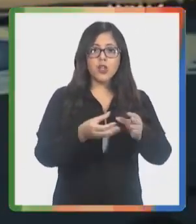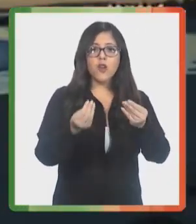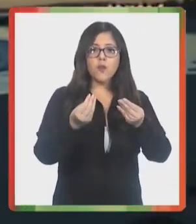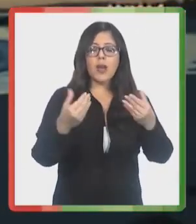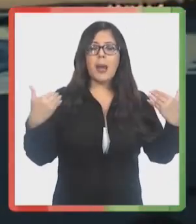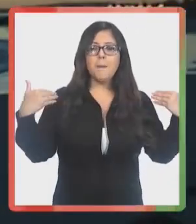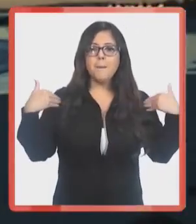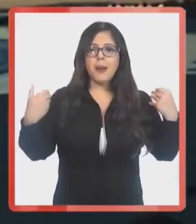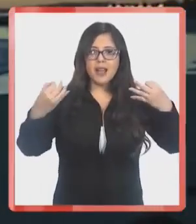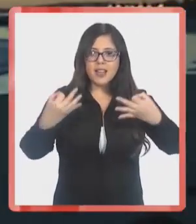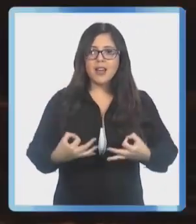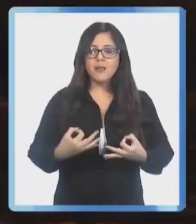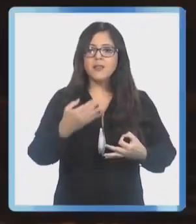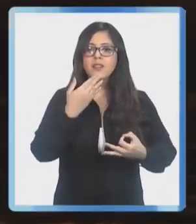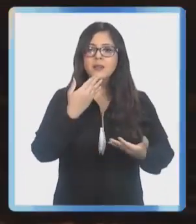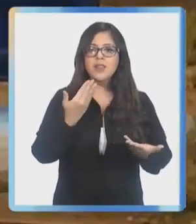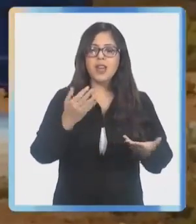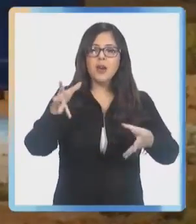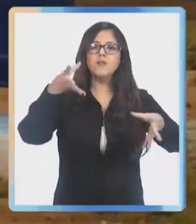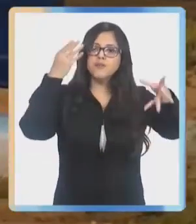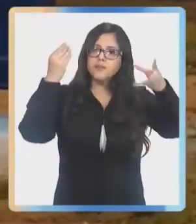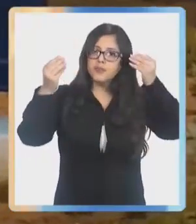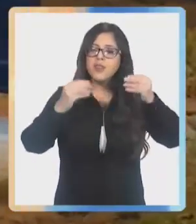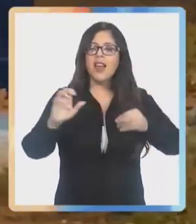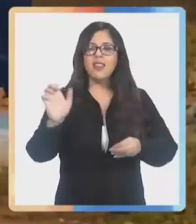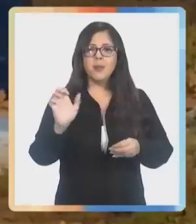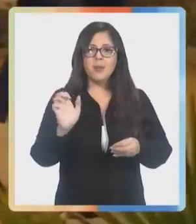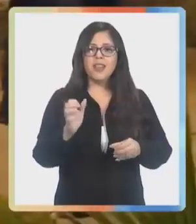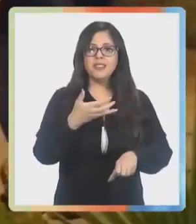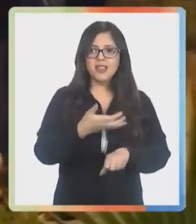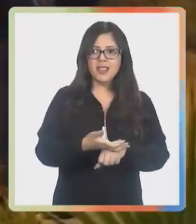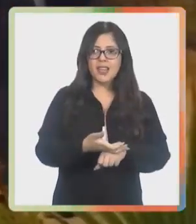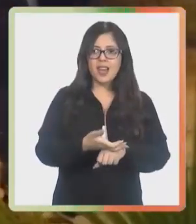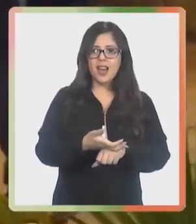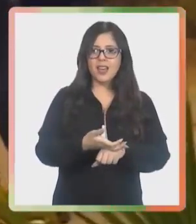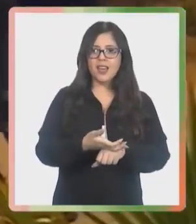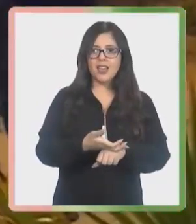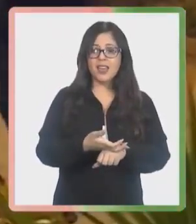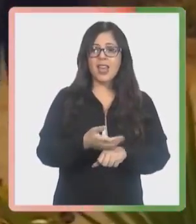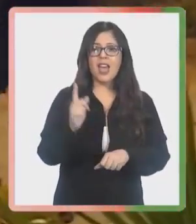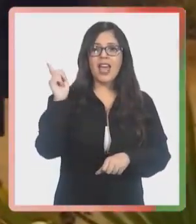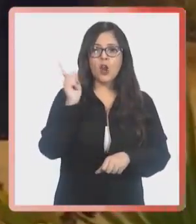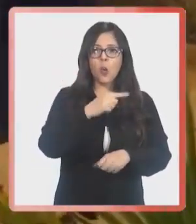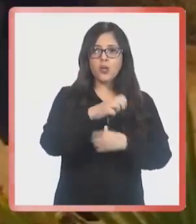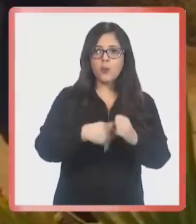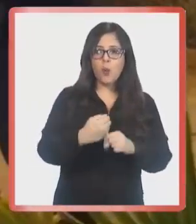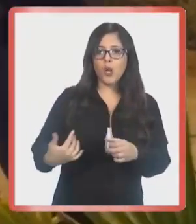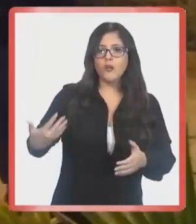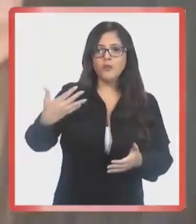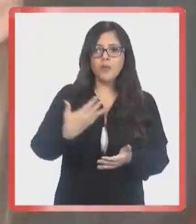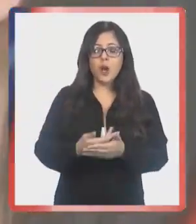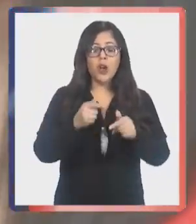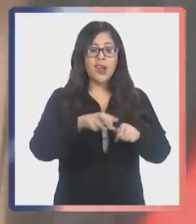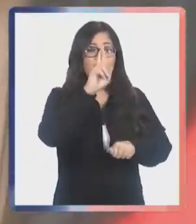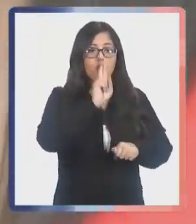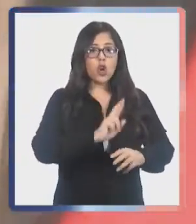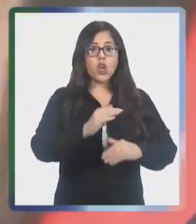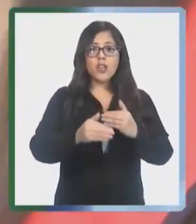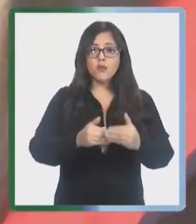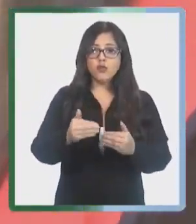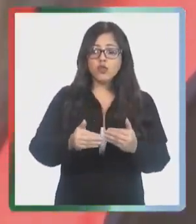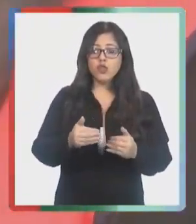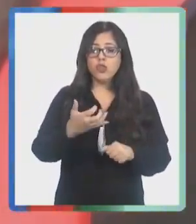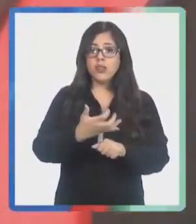función de las buenas prácticas y lecciones aprendidas de emergencias ocurridas en estos últimos años. Los roles y